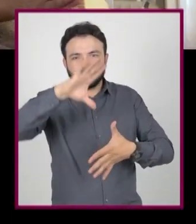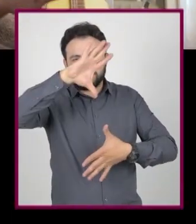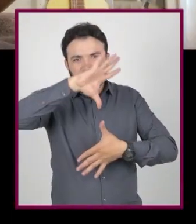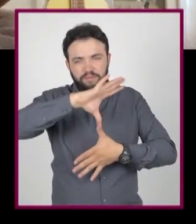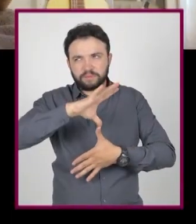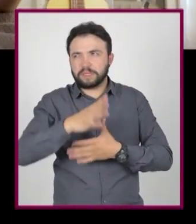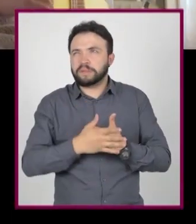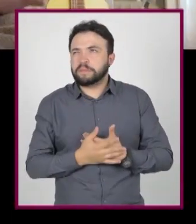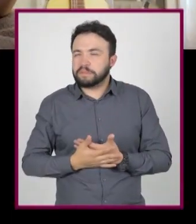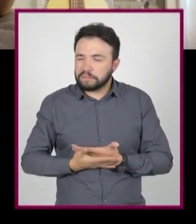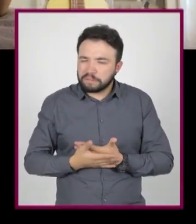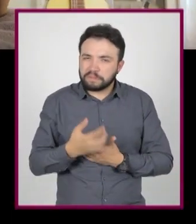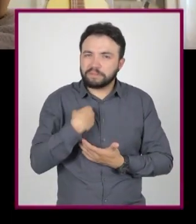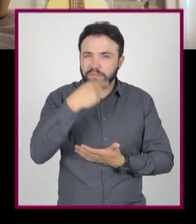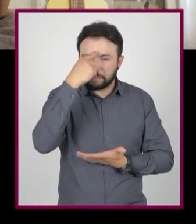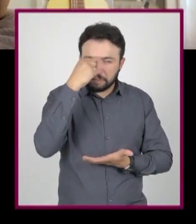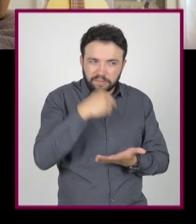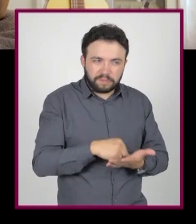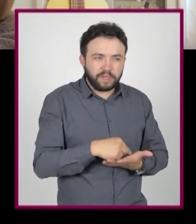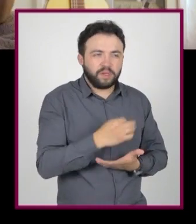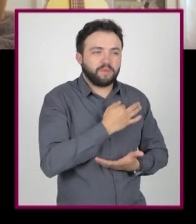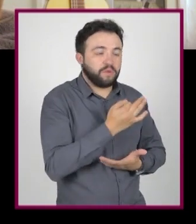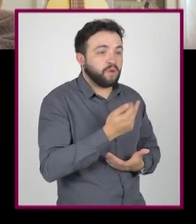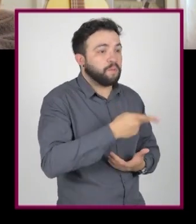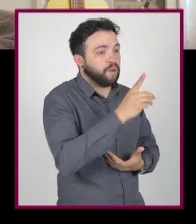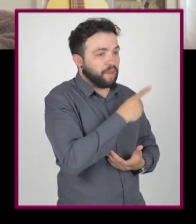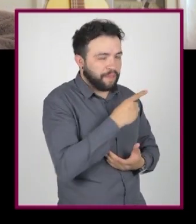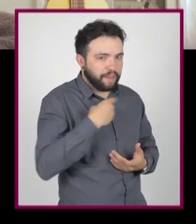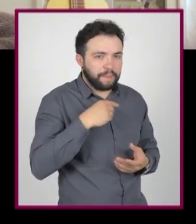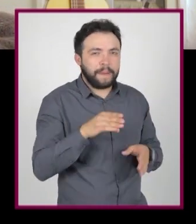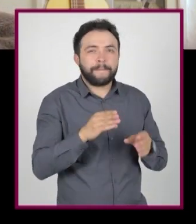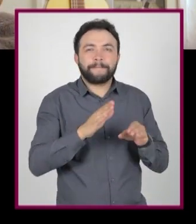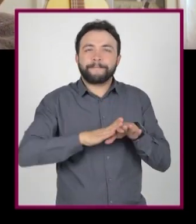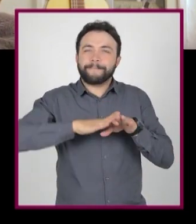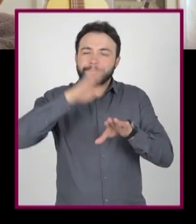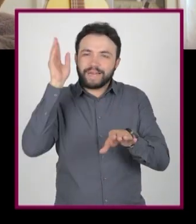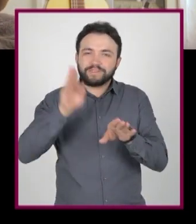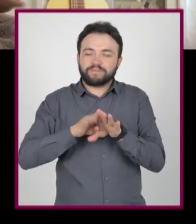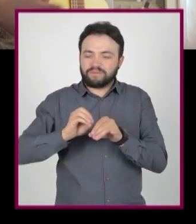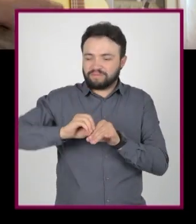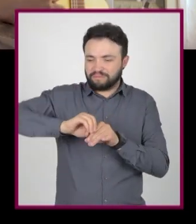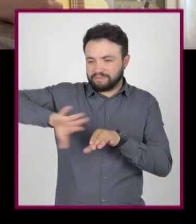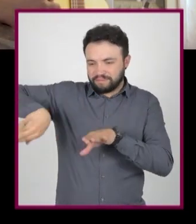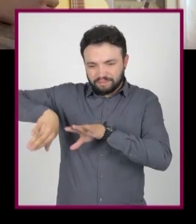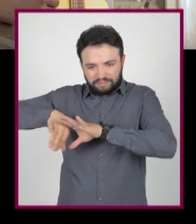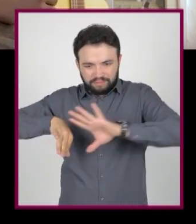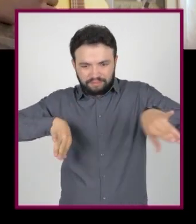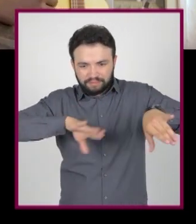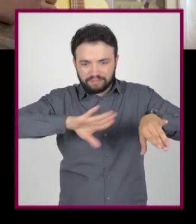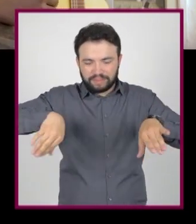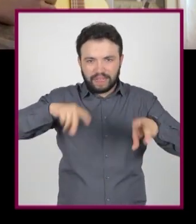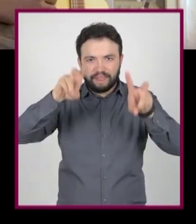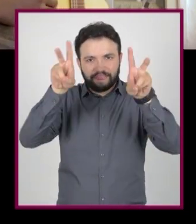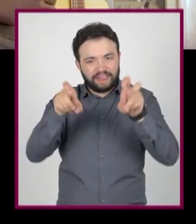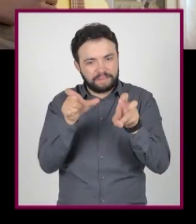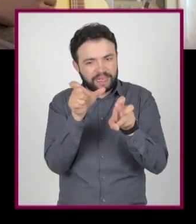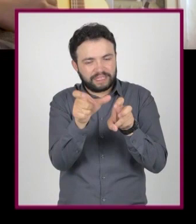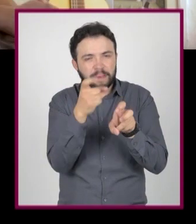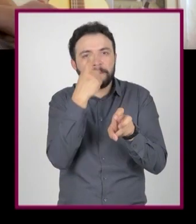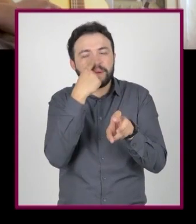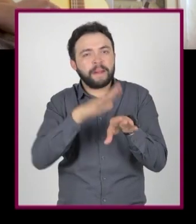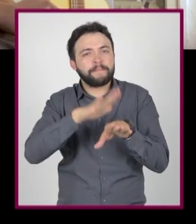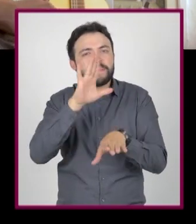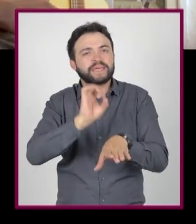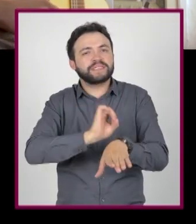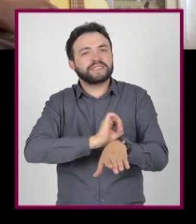Aunque la intención es buena, quizá debamos desmenuzar más el tema para que resulte más sencillo. Ahora que lo dices,